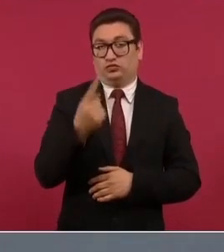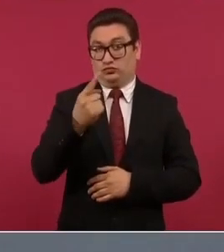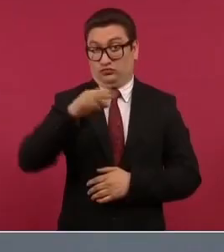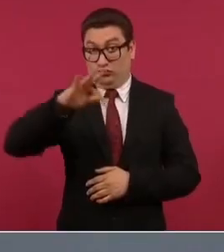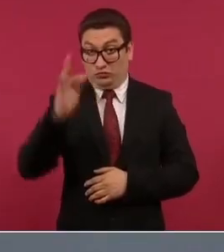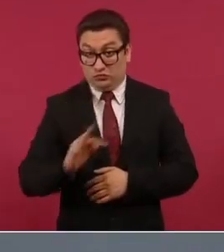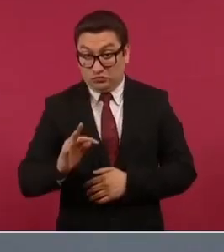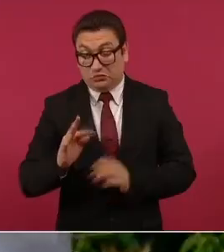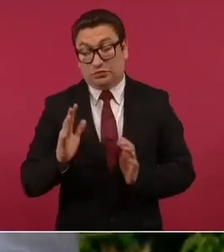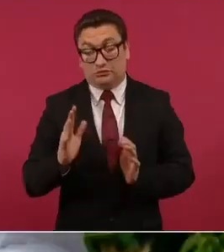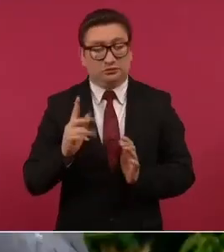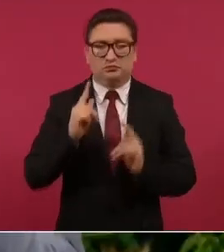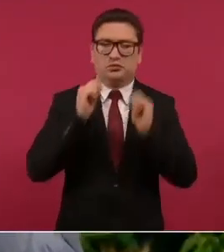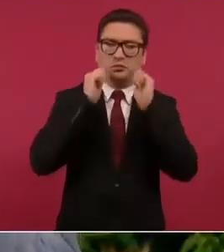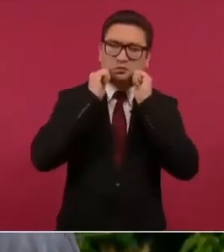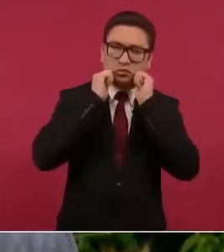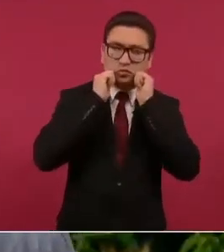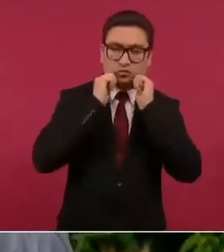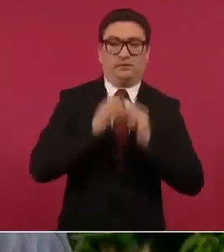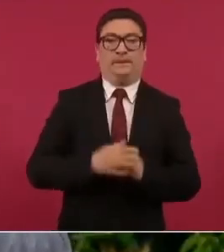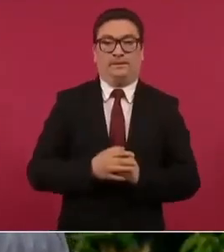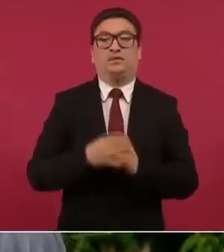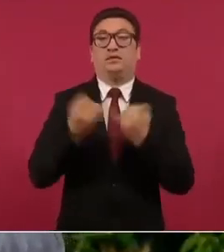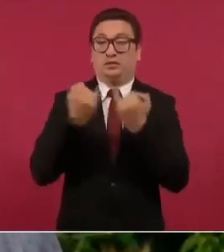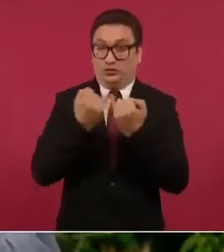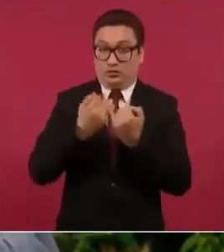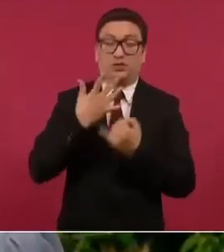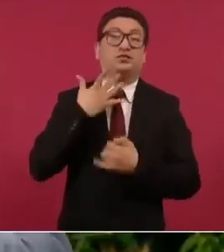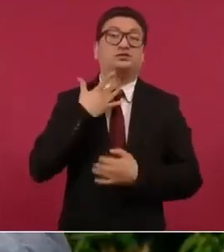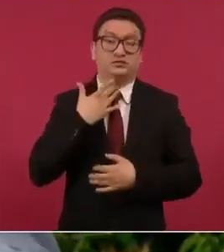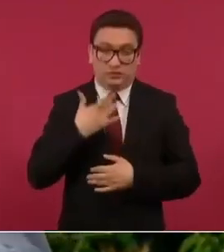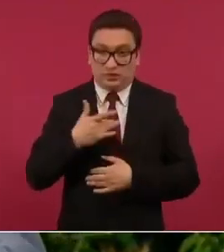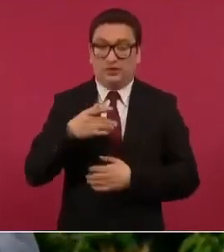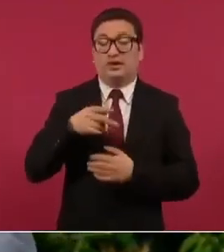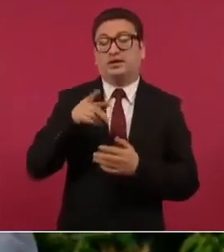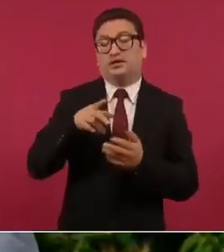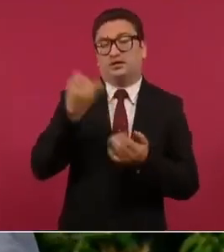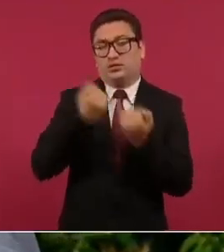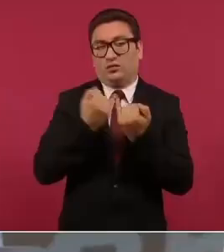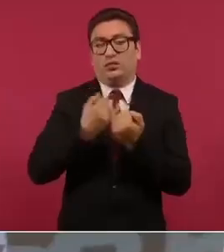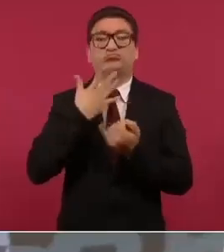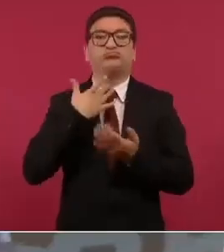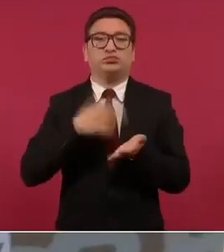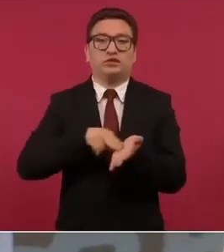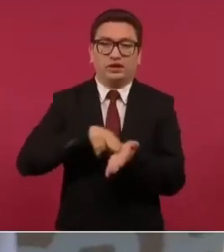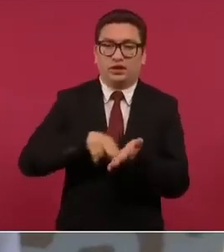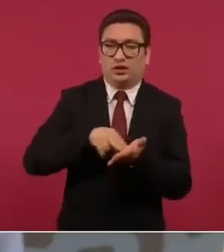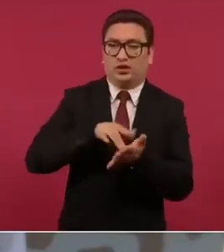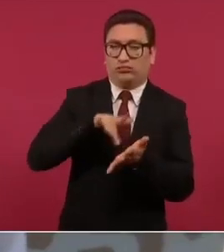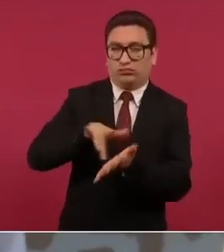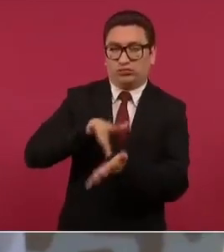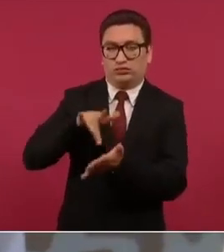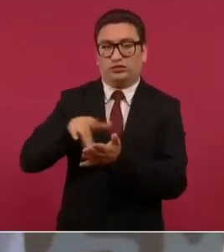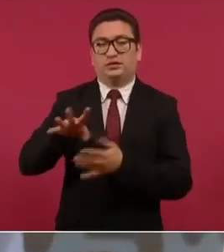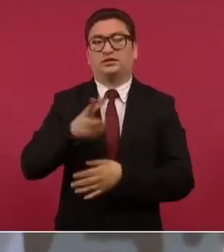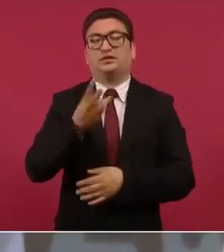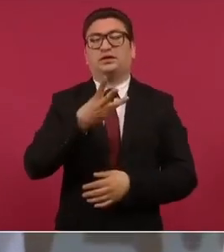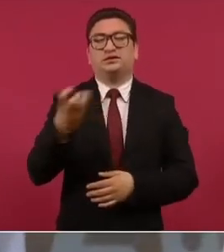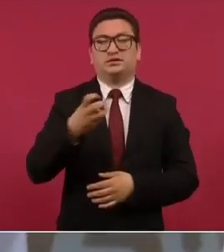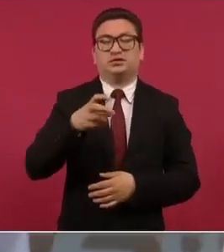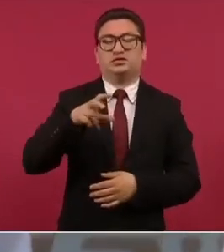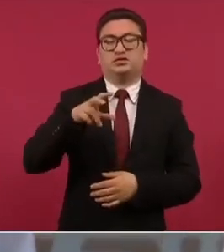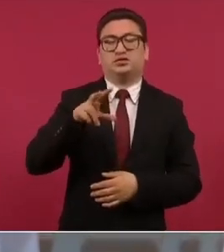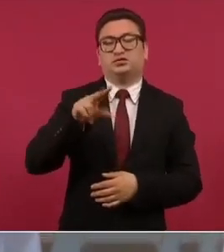y del subsidio a las gasolinas y el diésel de 338 mil